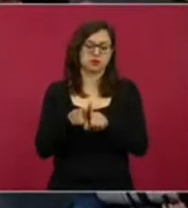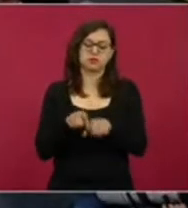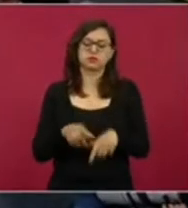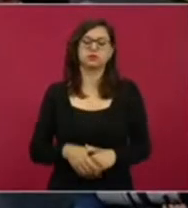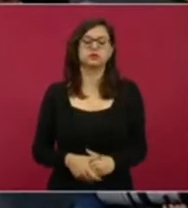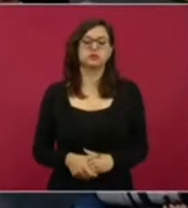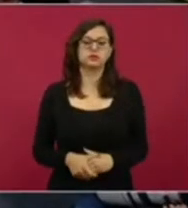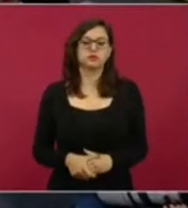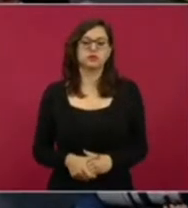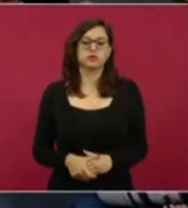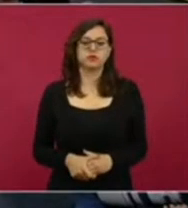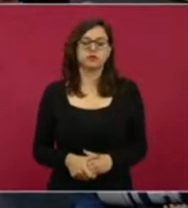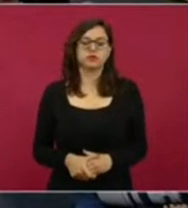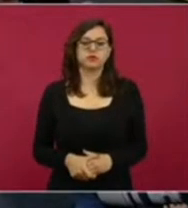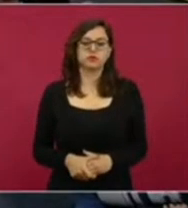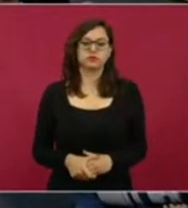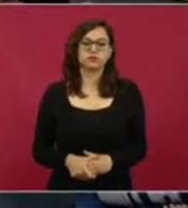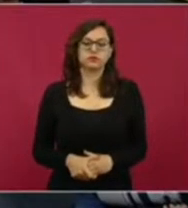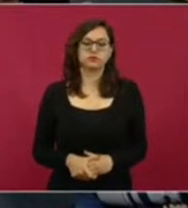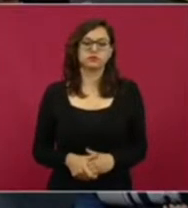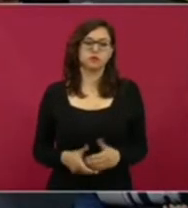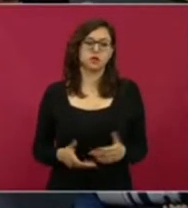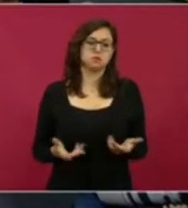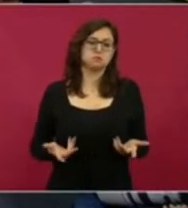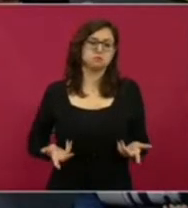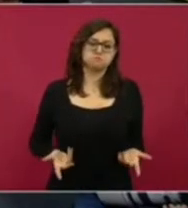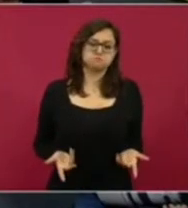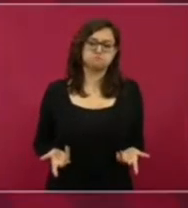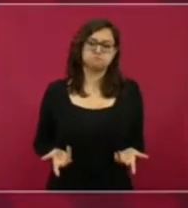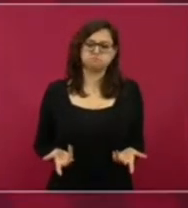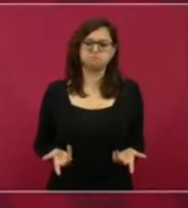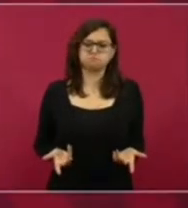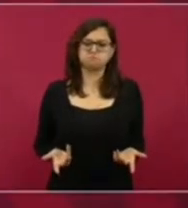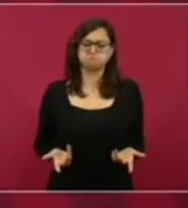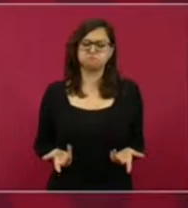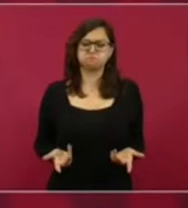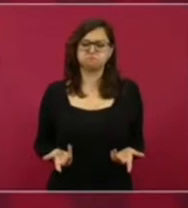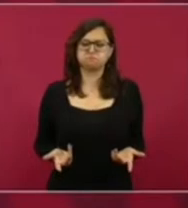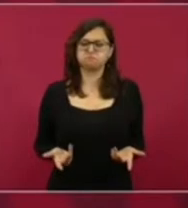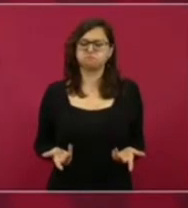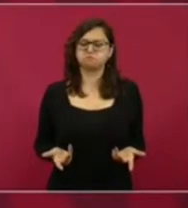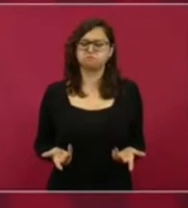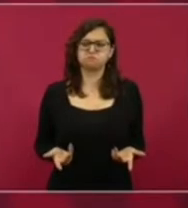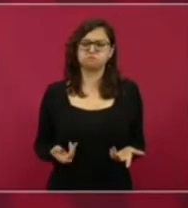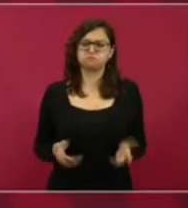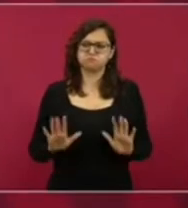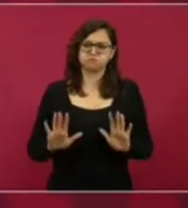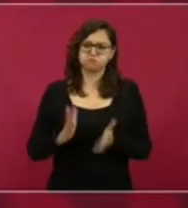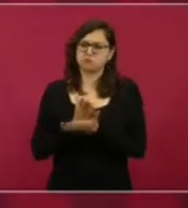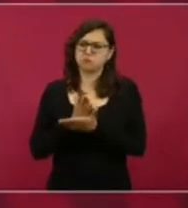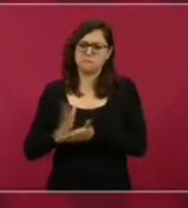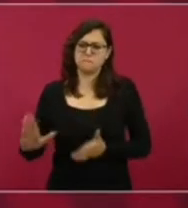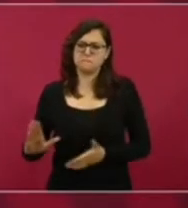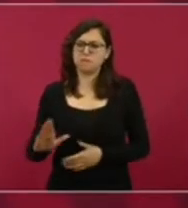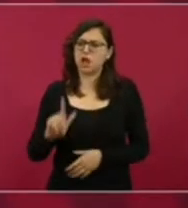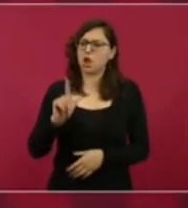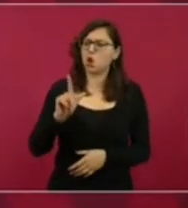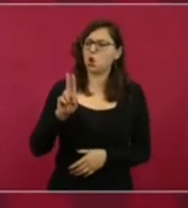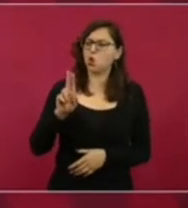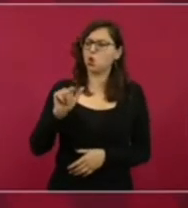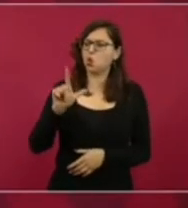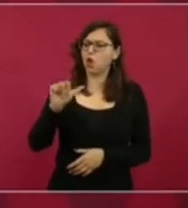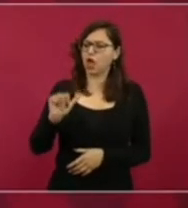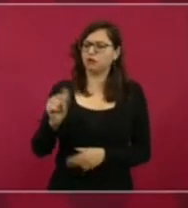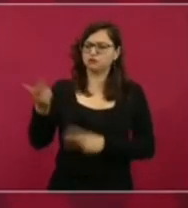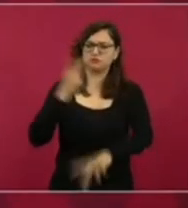recibir a Lula, que es